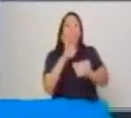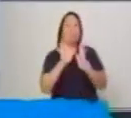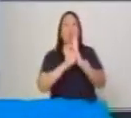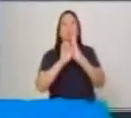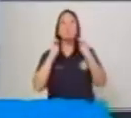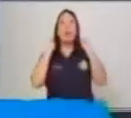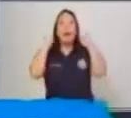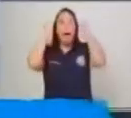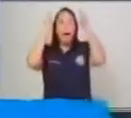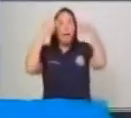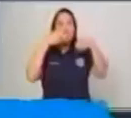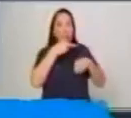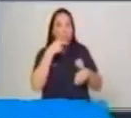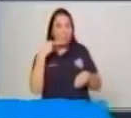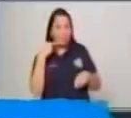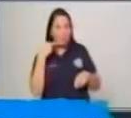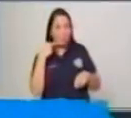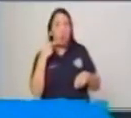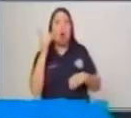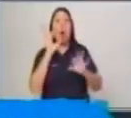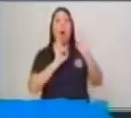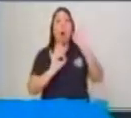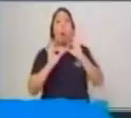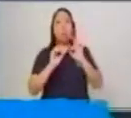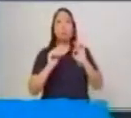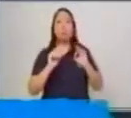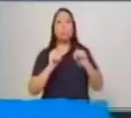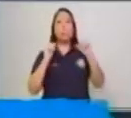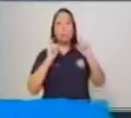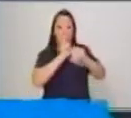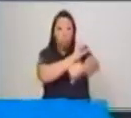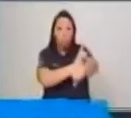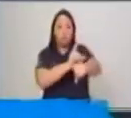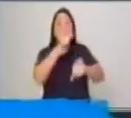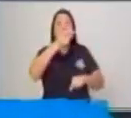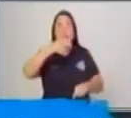o la persona con la que vivimos, el adulto que está a nuestro cargo.